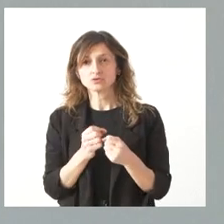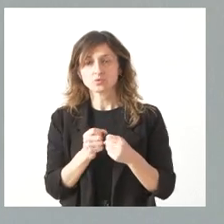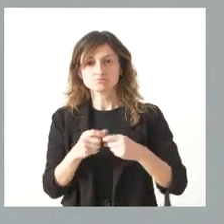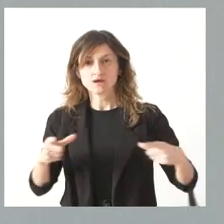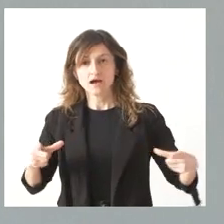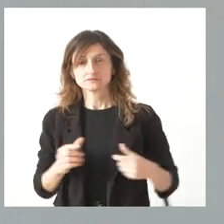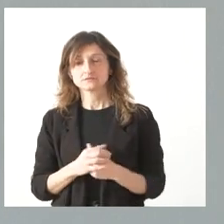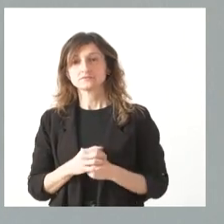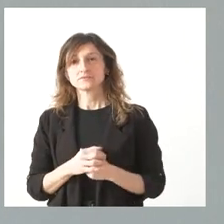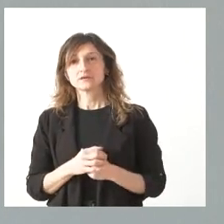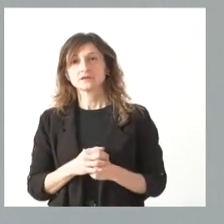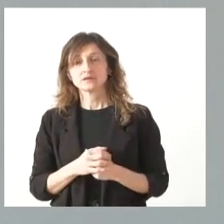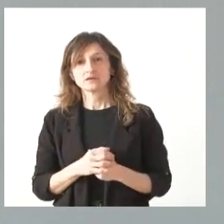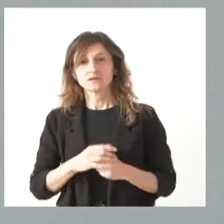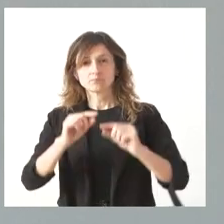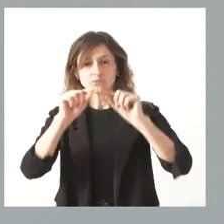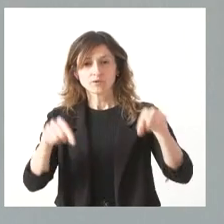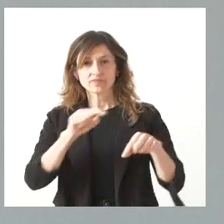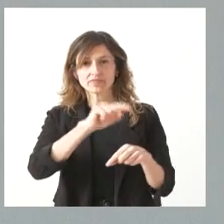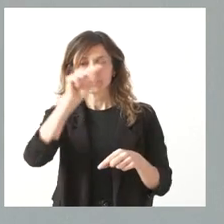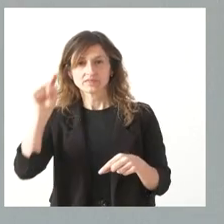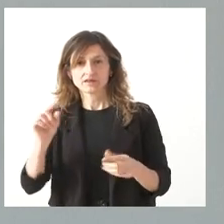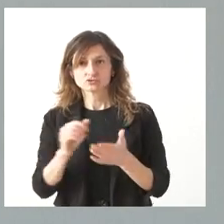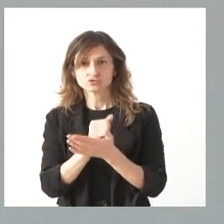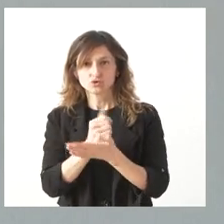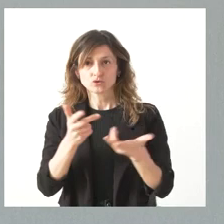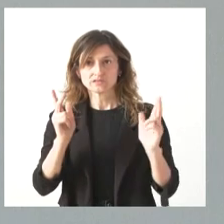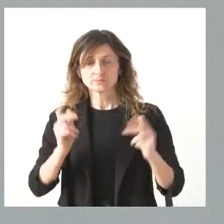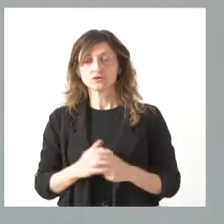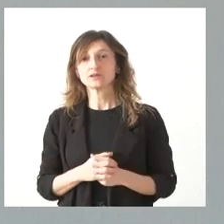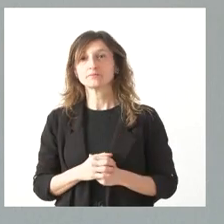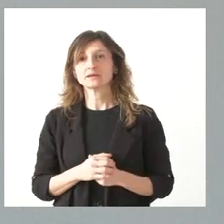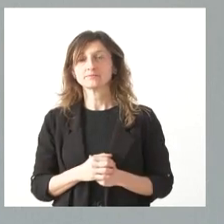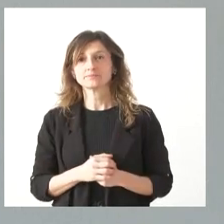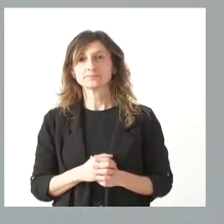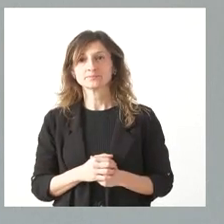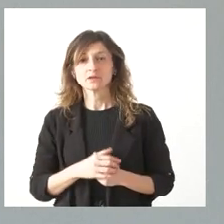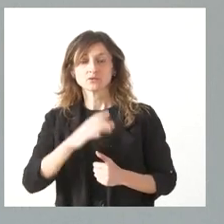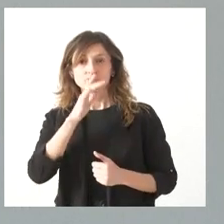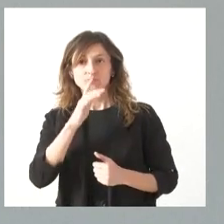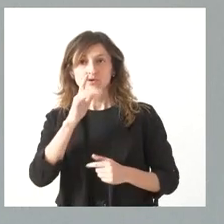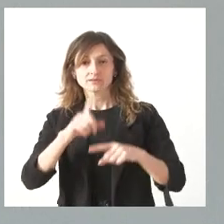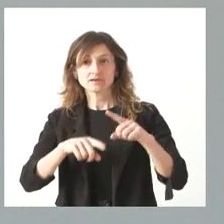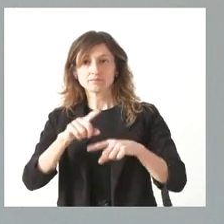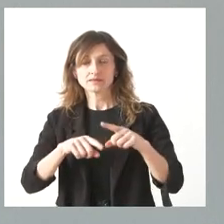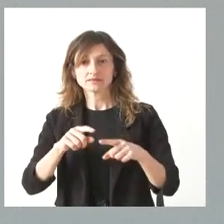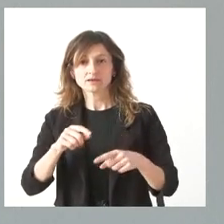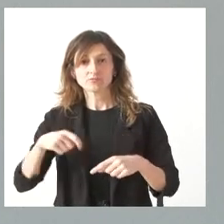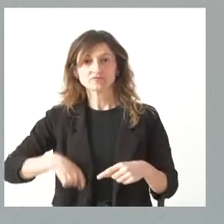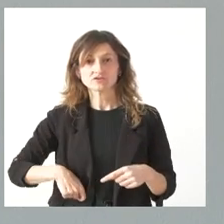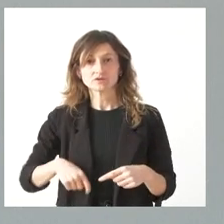inmediatamente disponible en todas las provincias. Lógicamente, cuando es así recetado por parte de los competentes